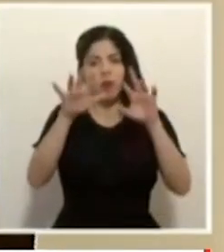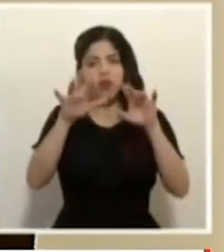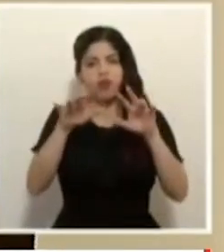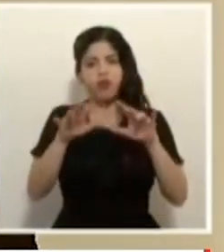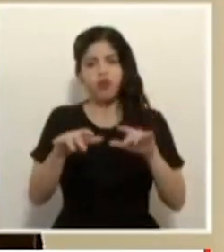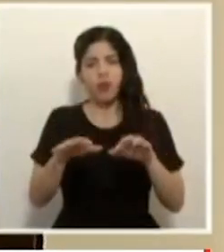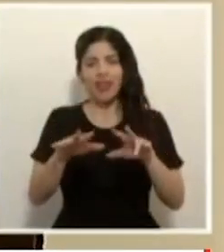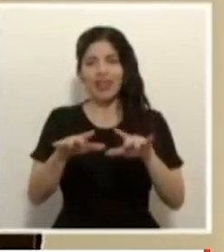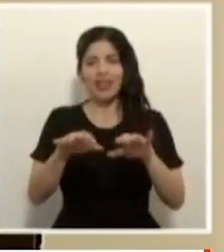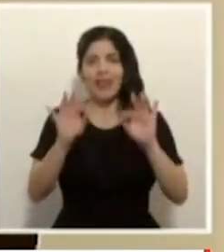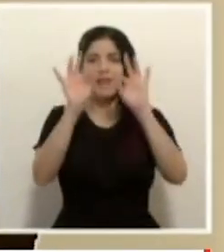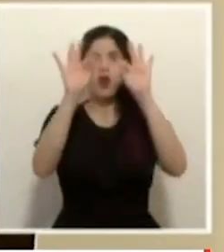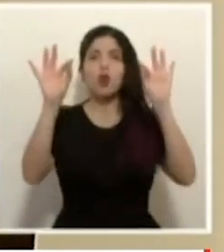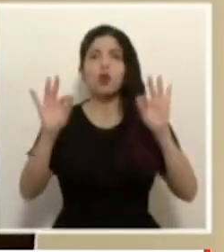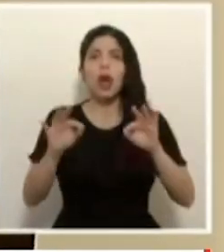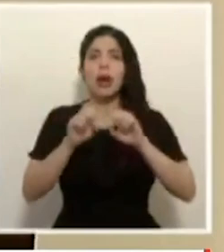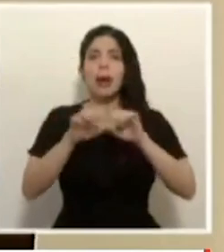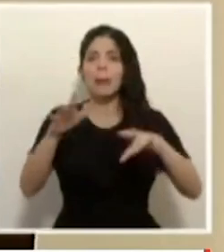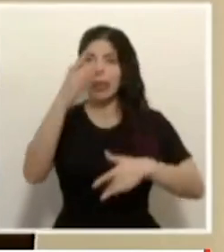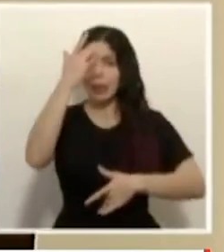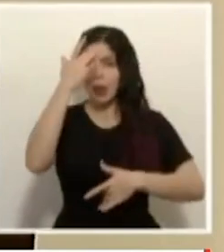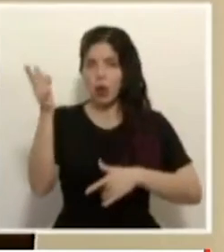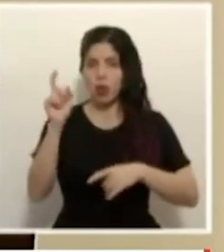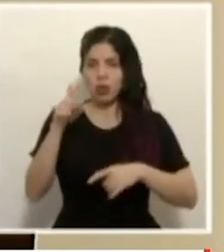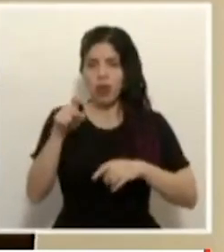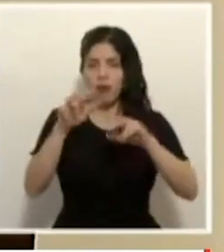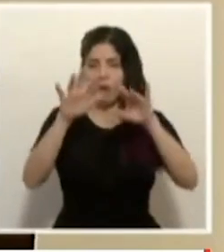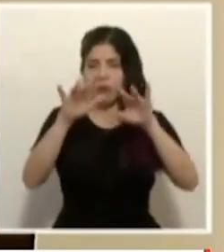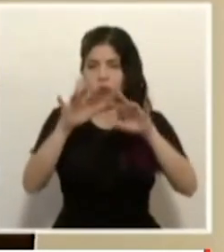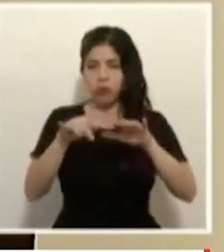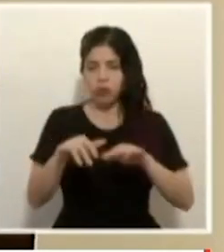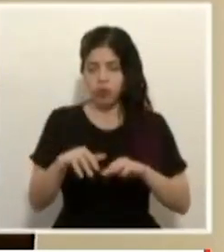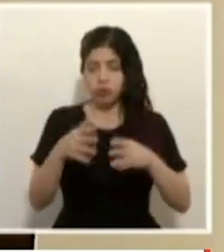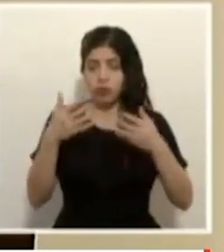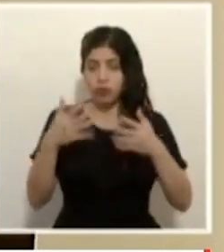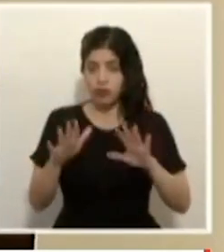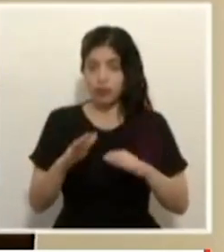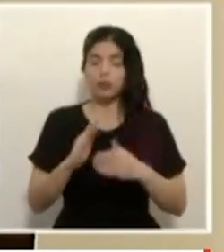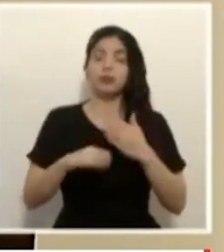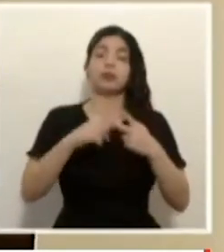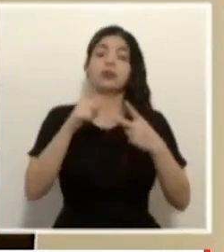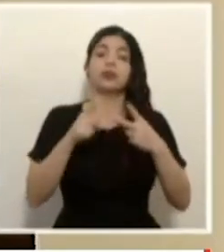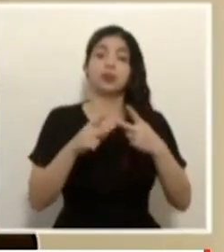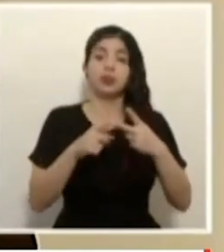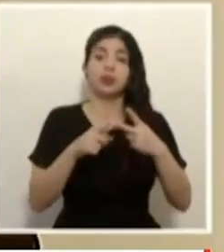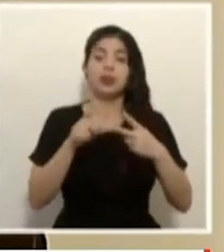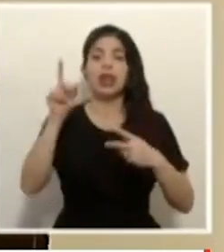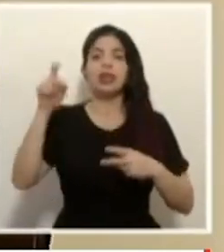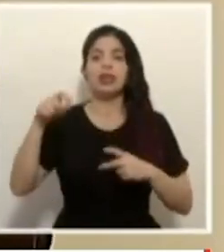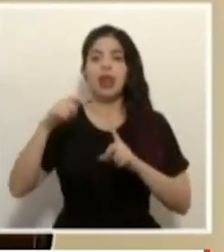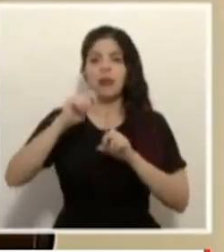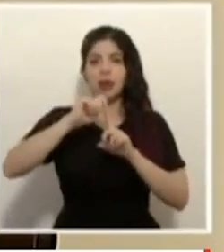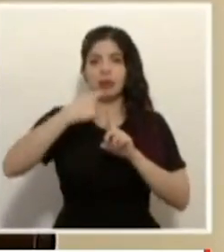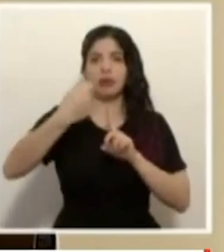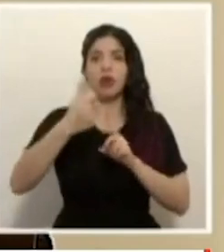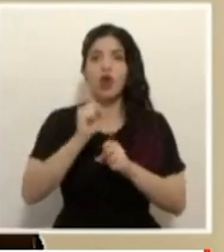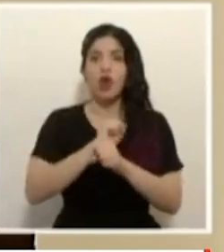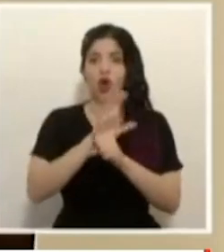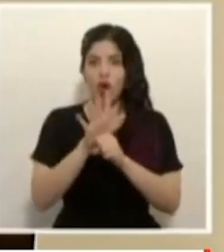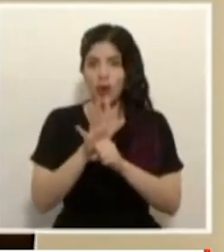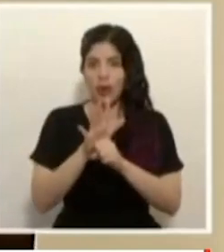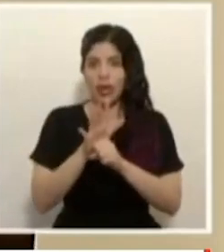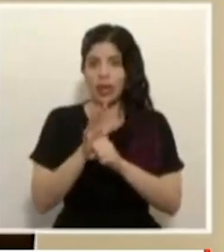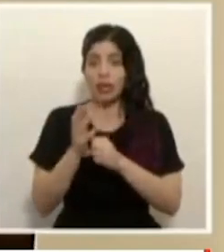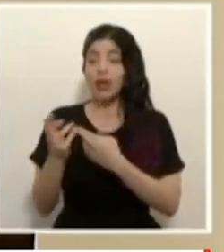digital epidemiológico. Segundo, esas personas tendrán que realizarse una prueba de COVID y